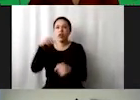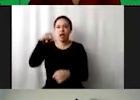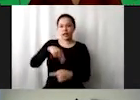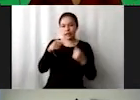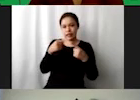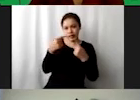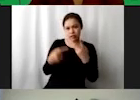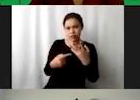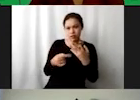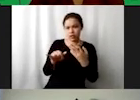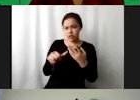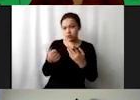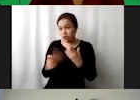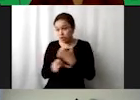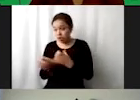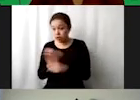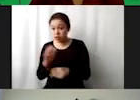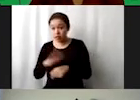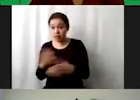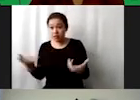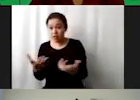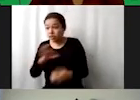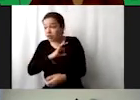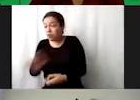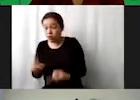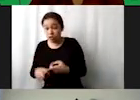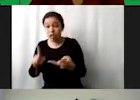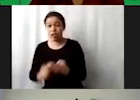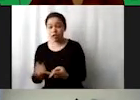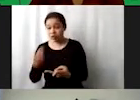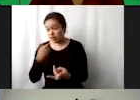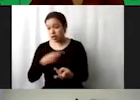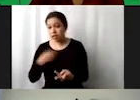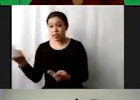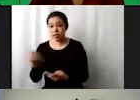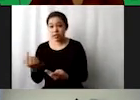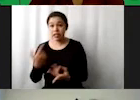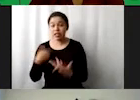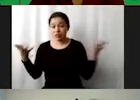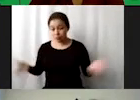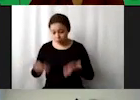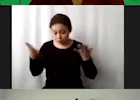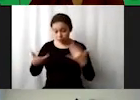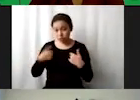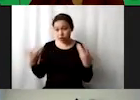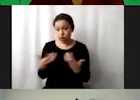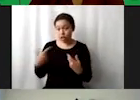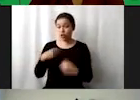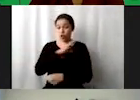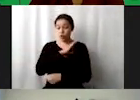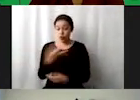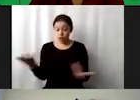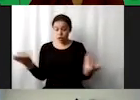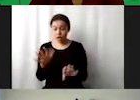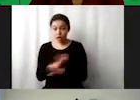pero qué más qué más se puede hacer con esto qué nos está diciendo qué nos está invitando a hacer qué podemos cambiar en nuestros